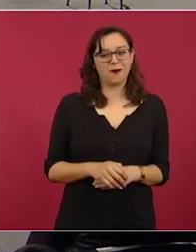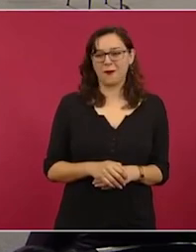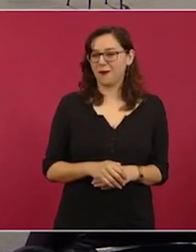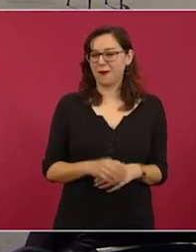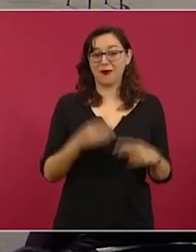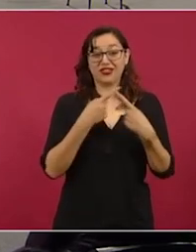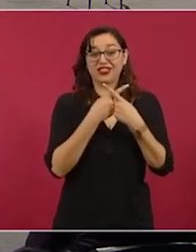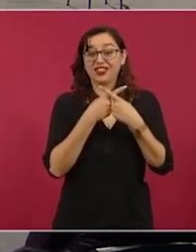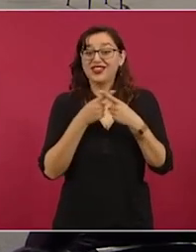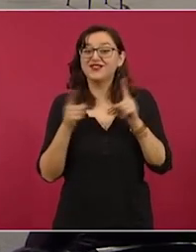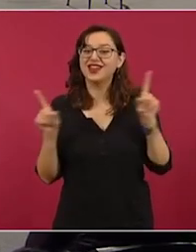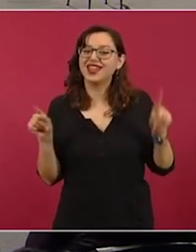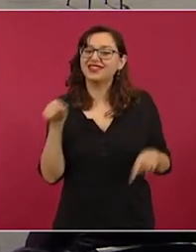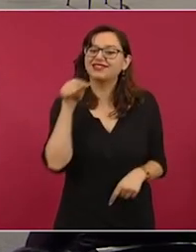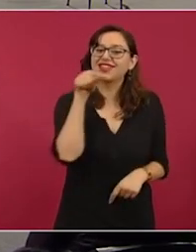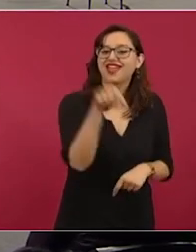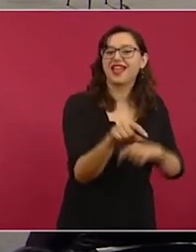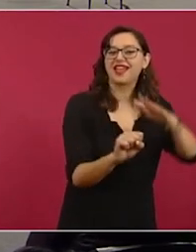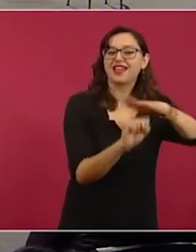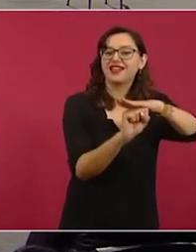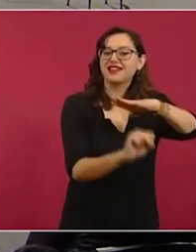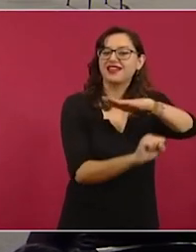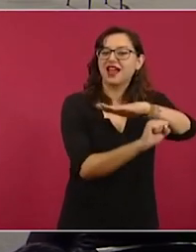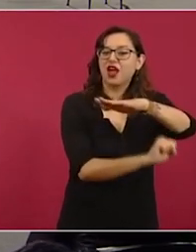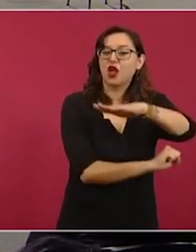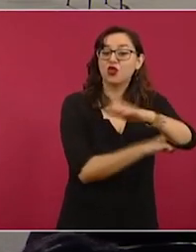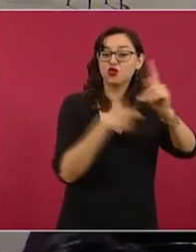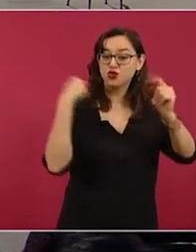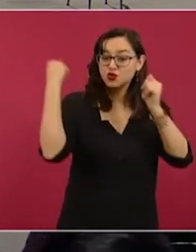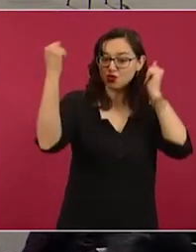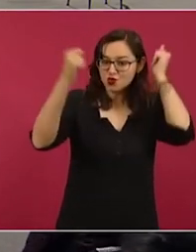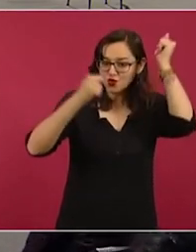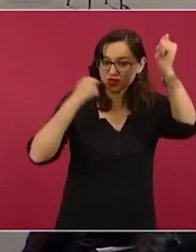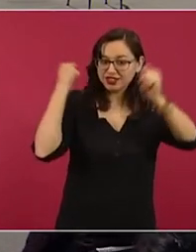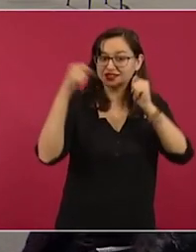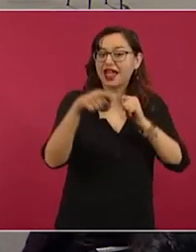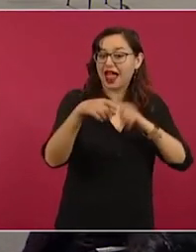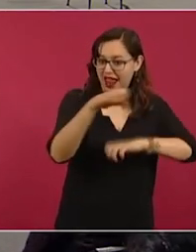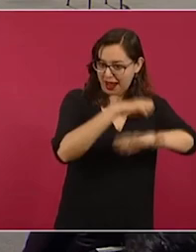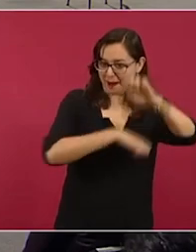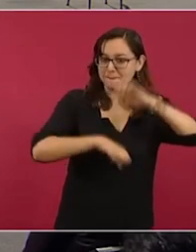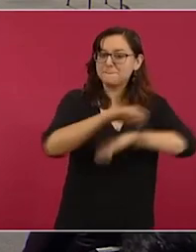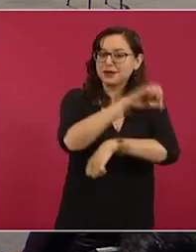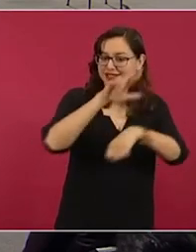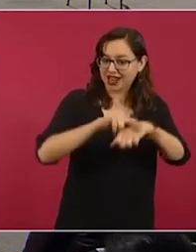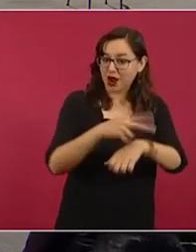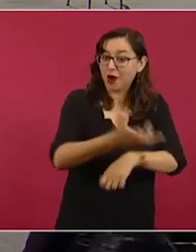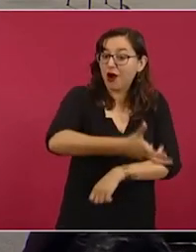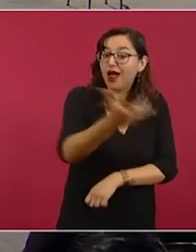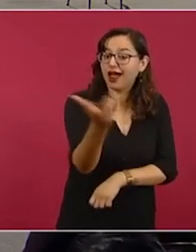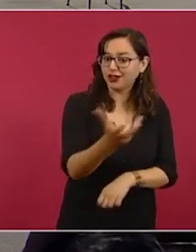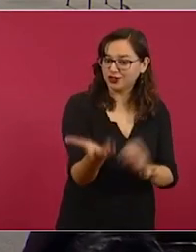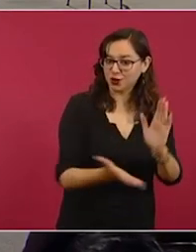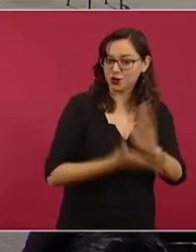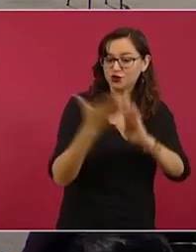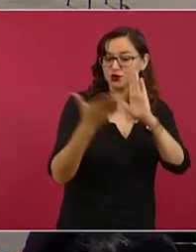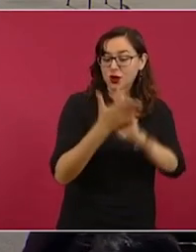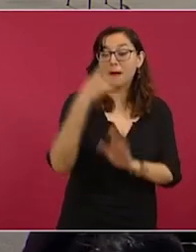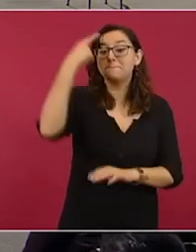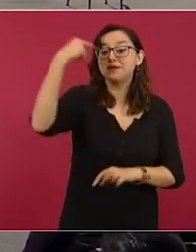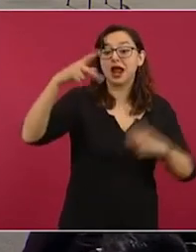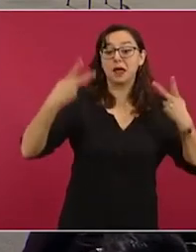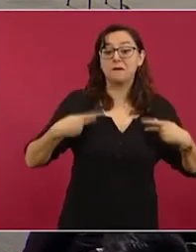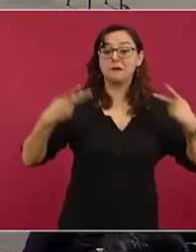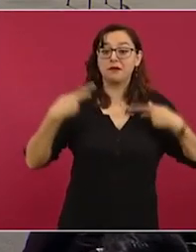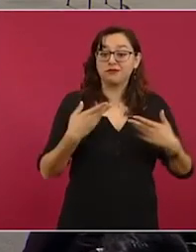uno de los sitios turísticos de la zona que explotan algunos de los empresarios de los que no están de acuerdo con el Tren Maya.